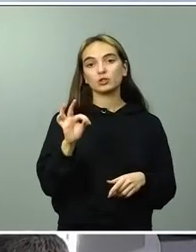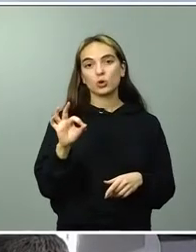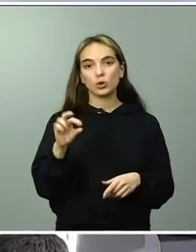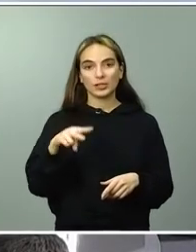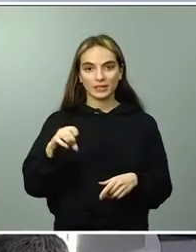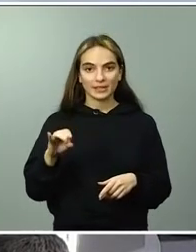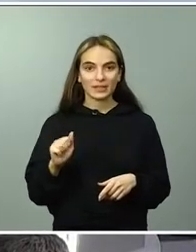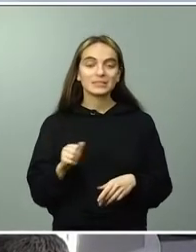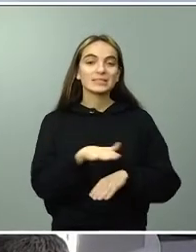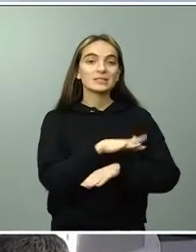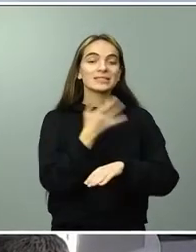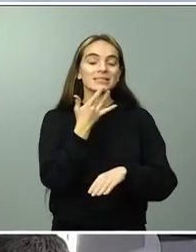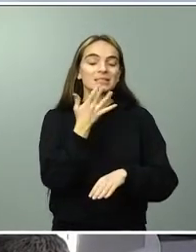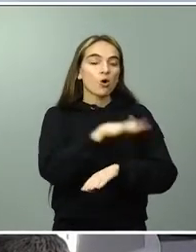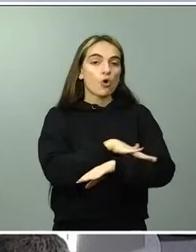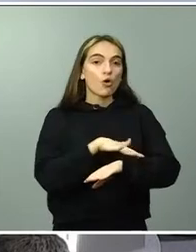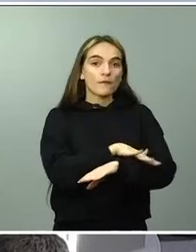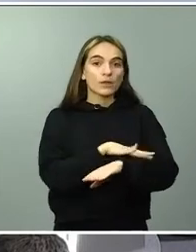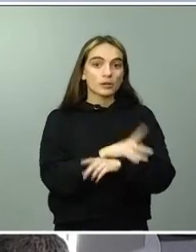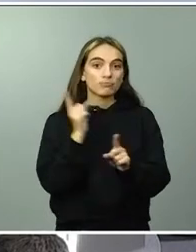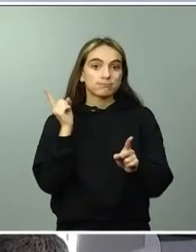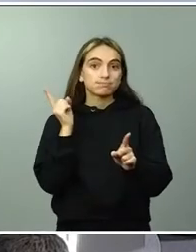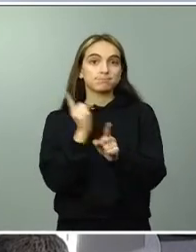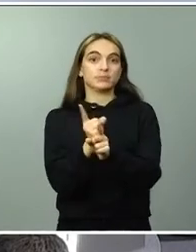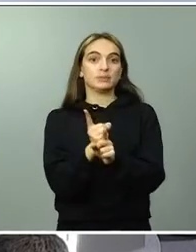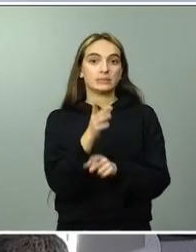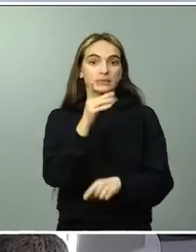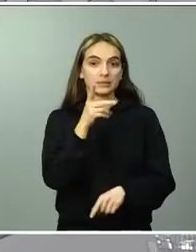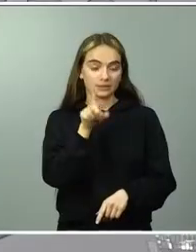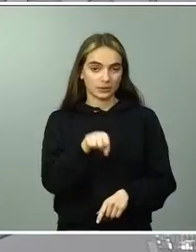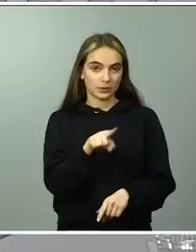muchas gracias estaba intentando ver la ministra